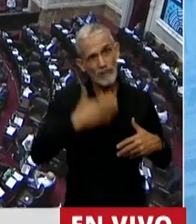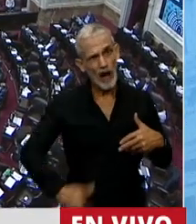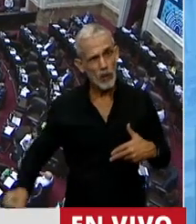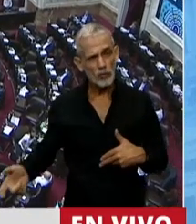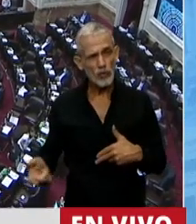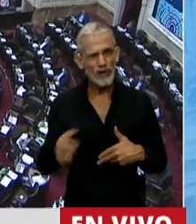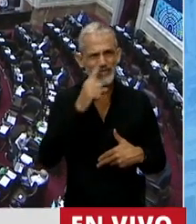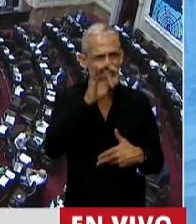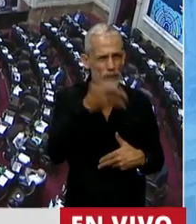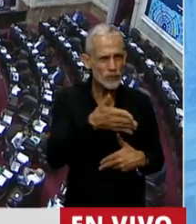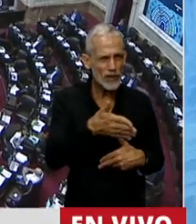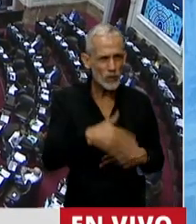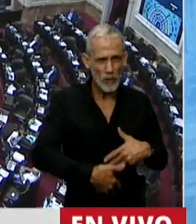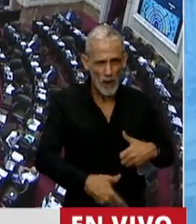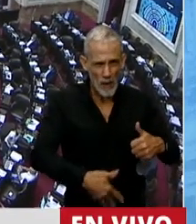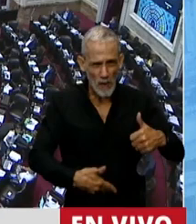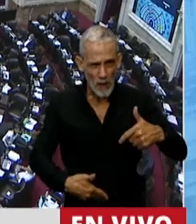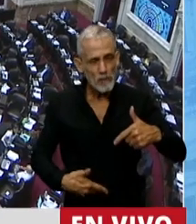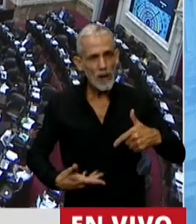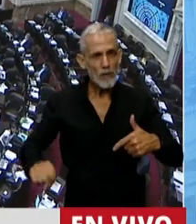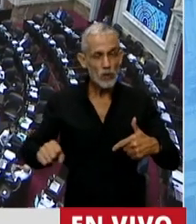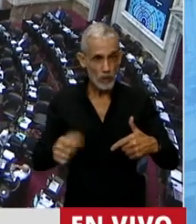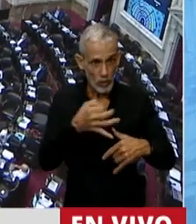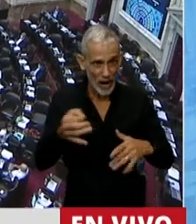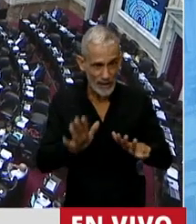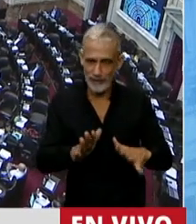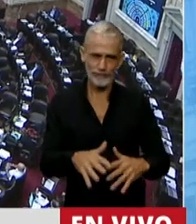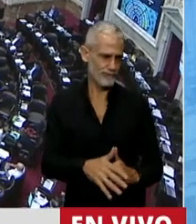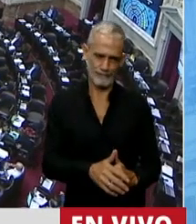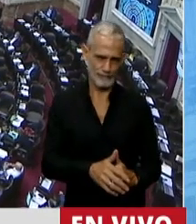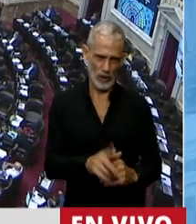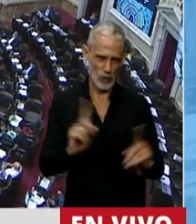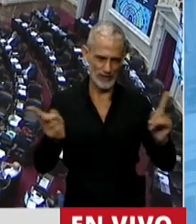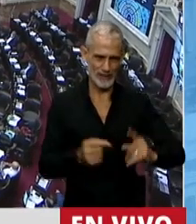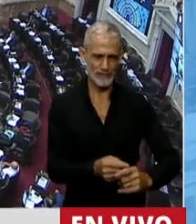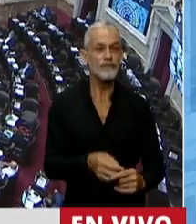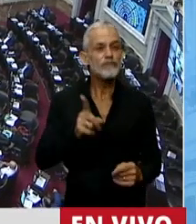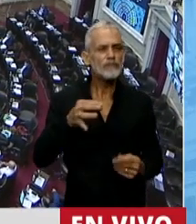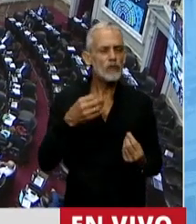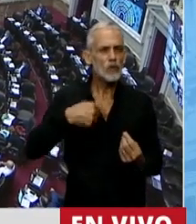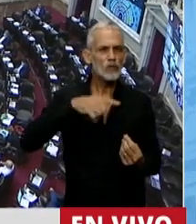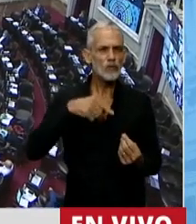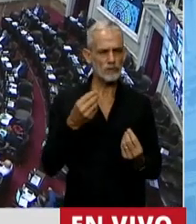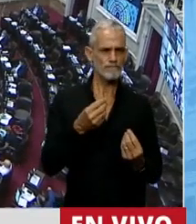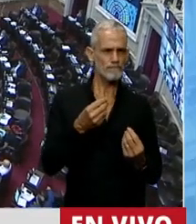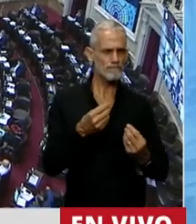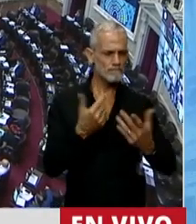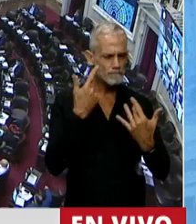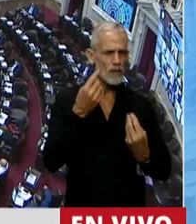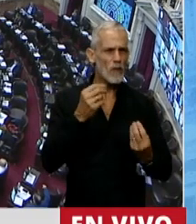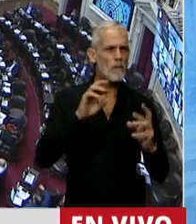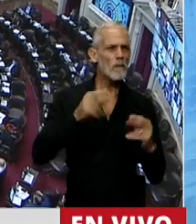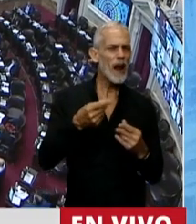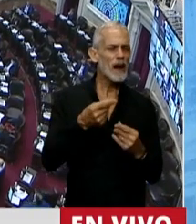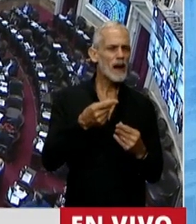aborto en este país, en nuestro país, y esto no es así. Por eso debemos estudiar mejor las políticas